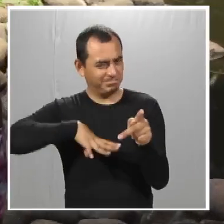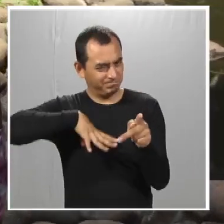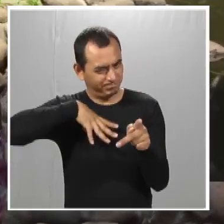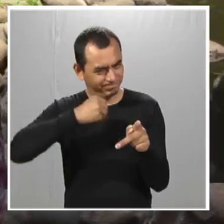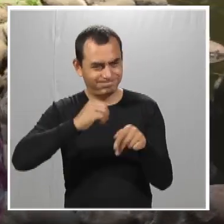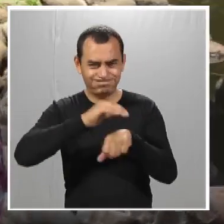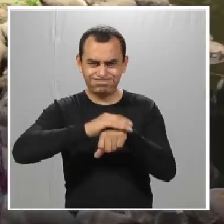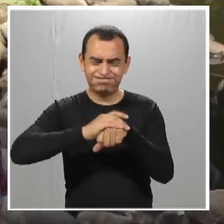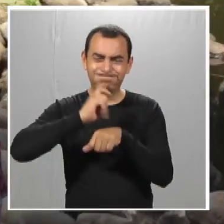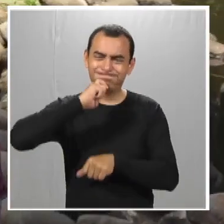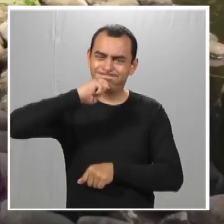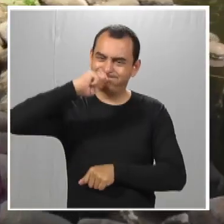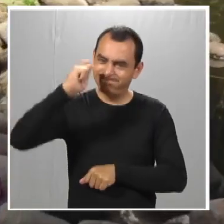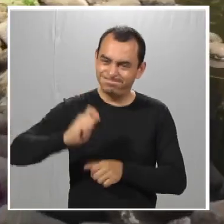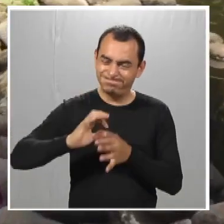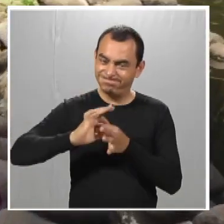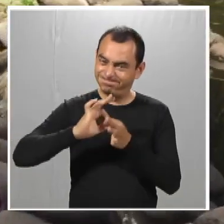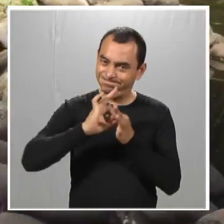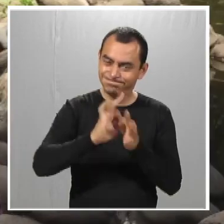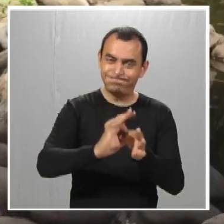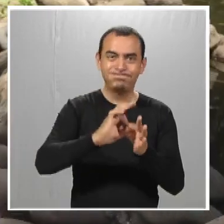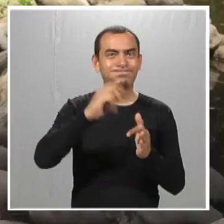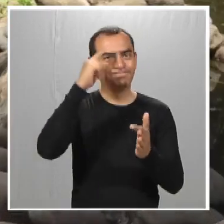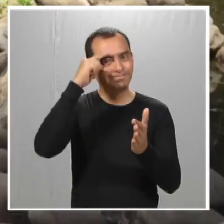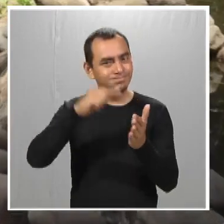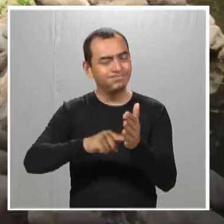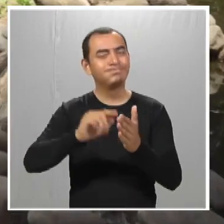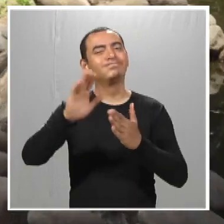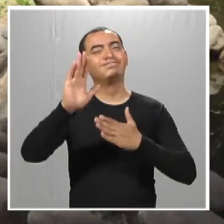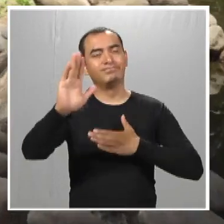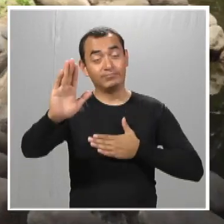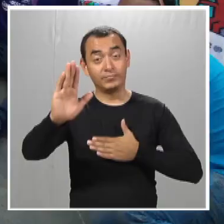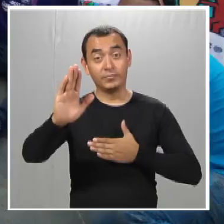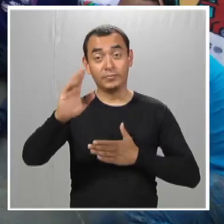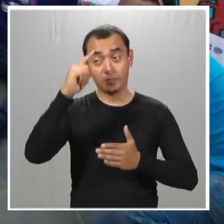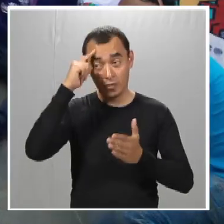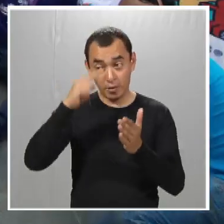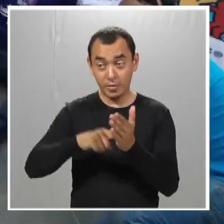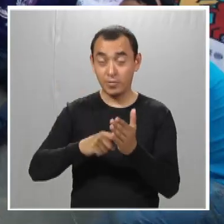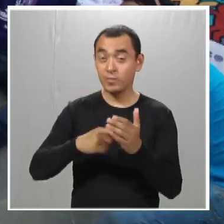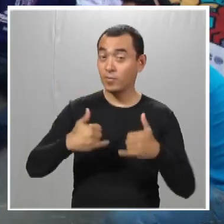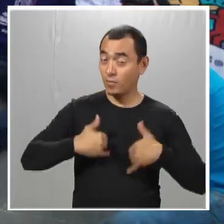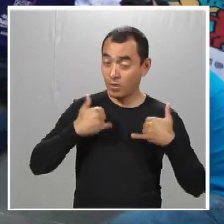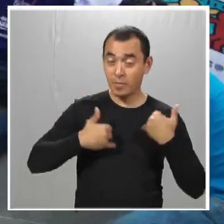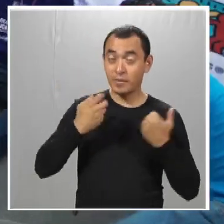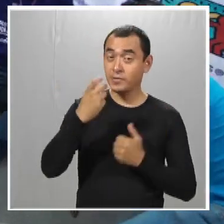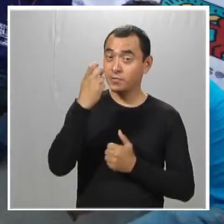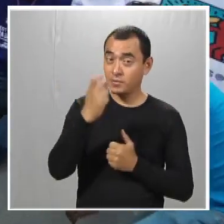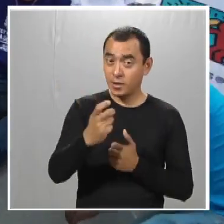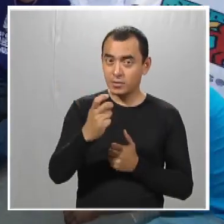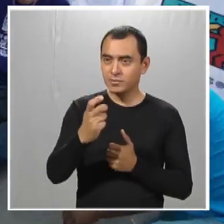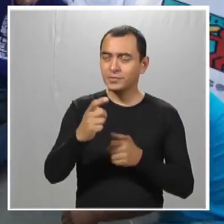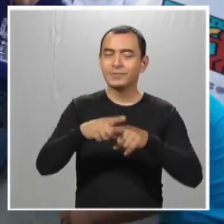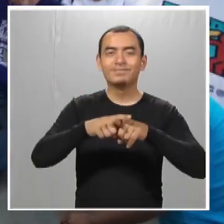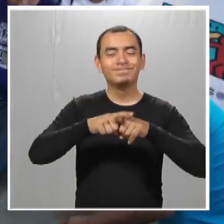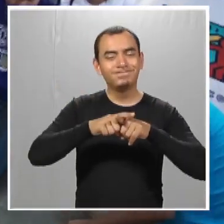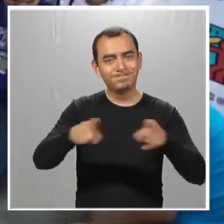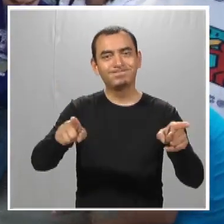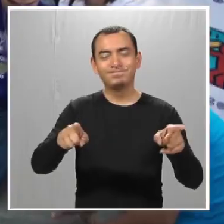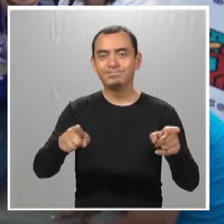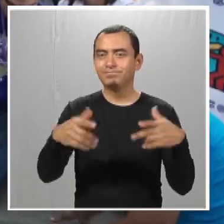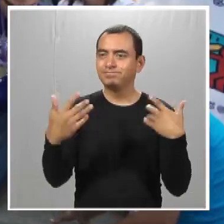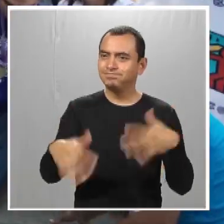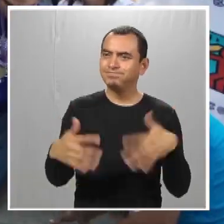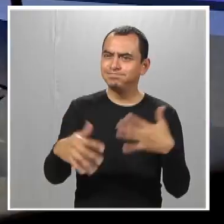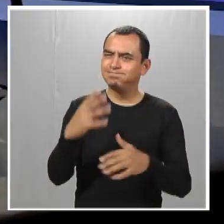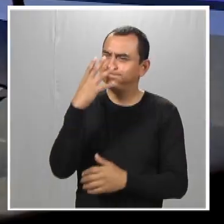que esa amistad salga, creo que es de compromiso a final de cuentas. Yo creo que los chicos que han estado con nosotros se encuentran de una manera muy diferente.